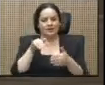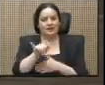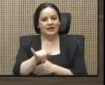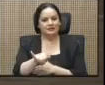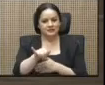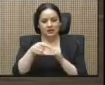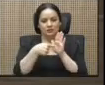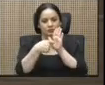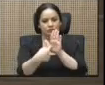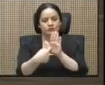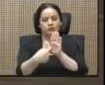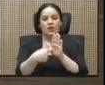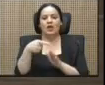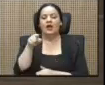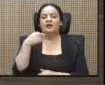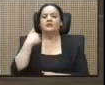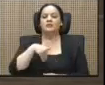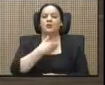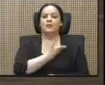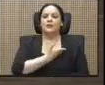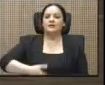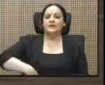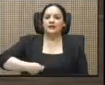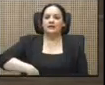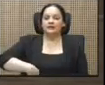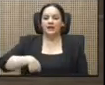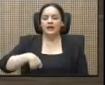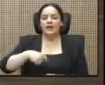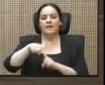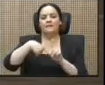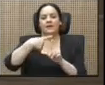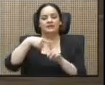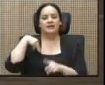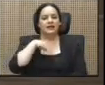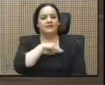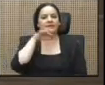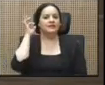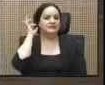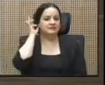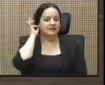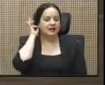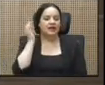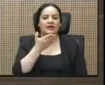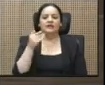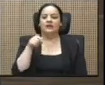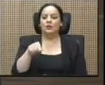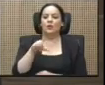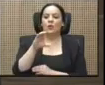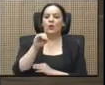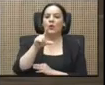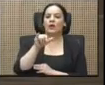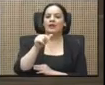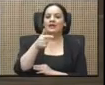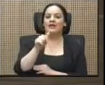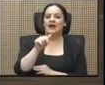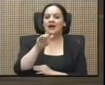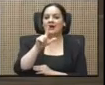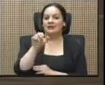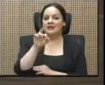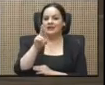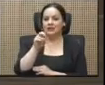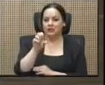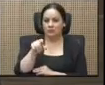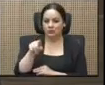al señor presidente y a la señora ministra, de que los coligalleros de manera muy